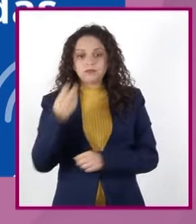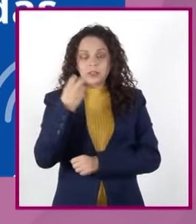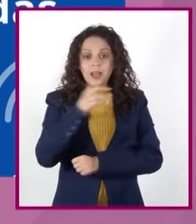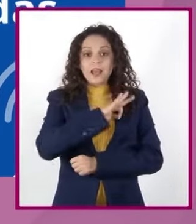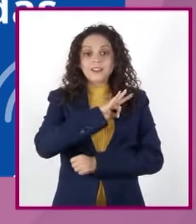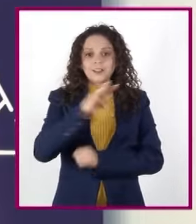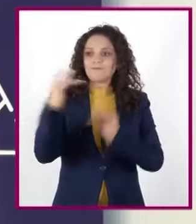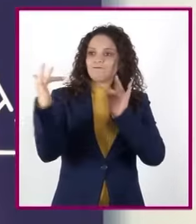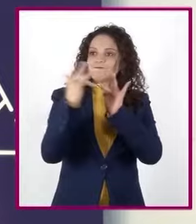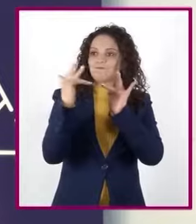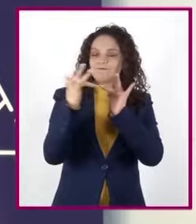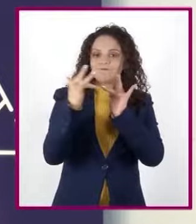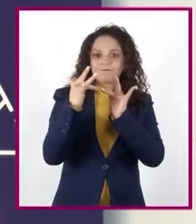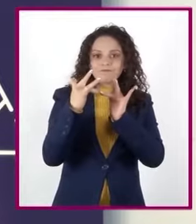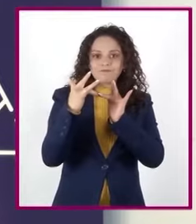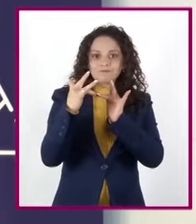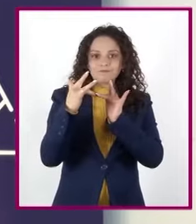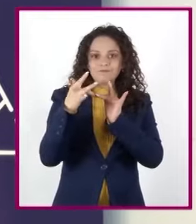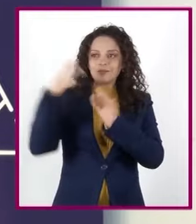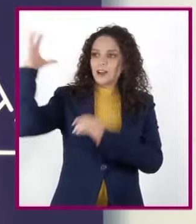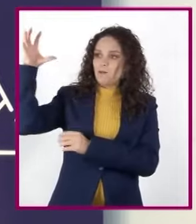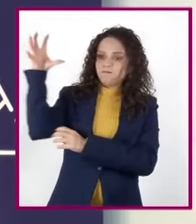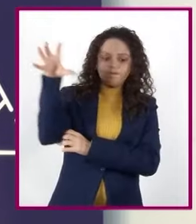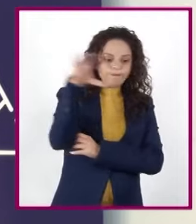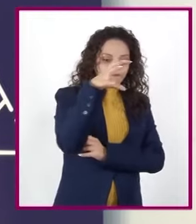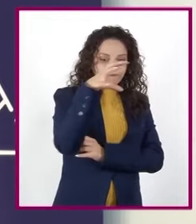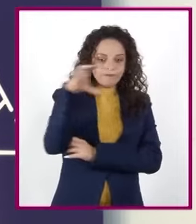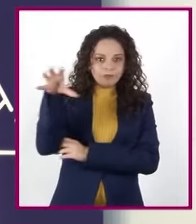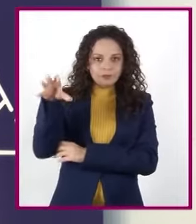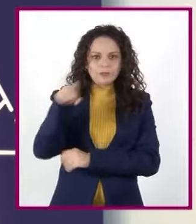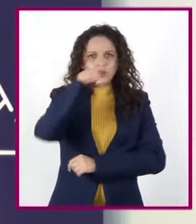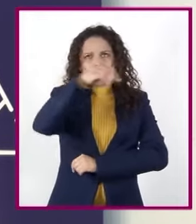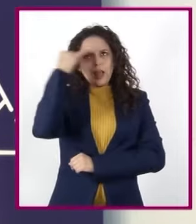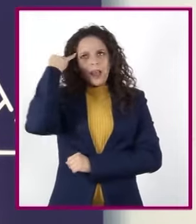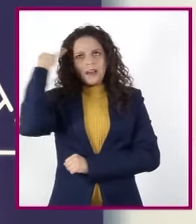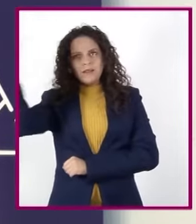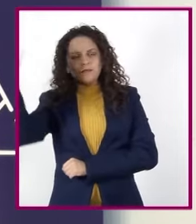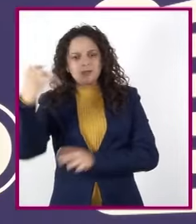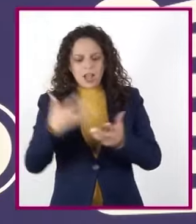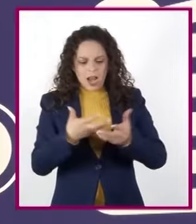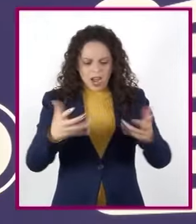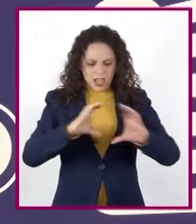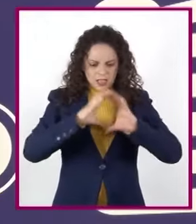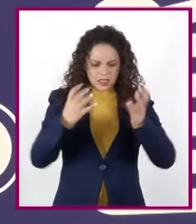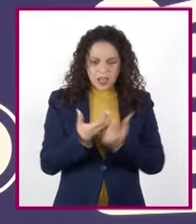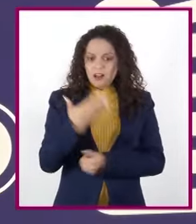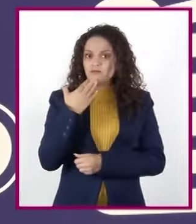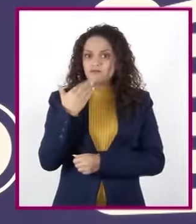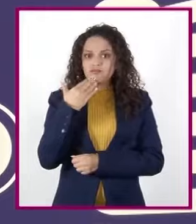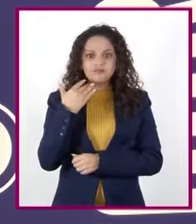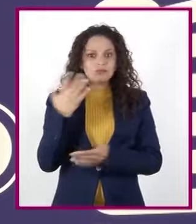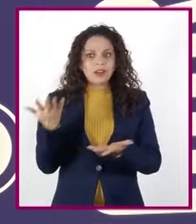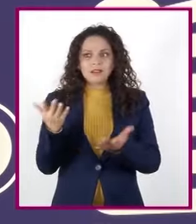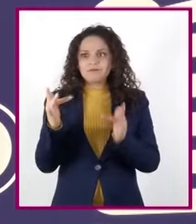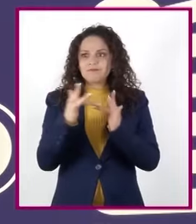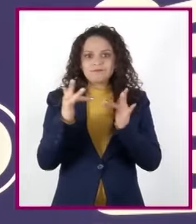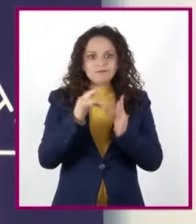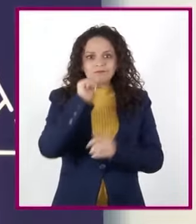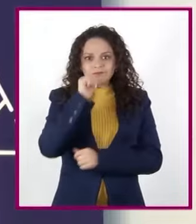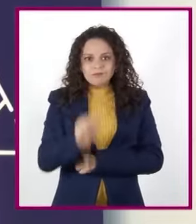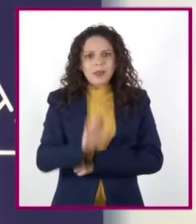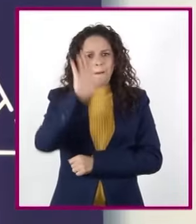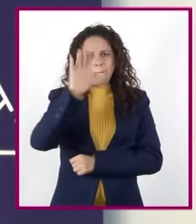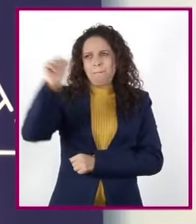telecomunicaciones. ¿Te imaginas un planeta sin telecomunicaciones, Silvia? Ay, sería como la prehistoria, ¿o no?